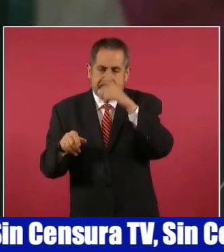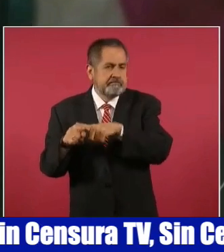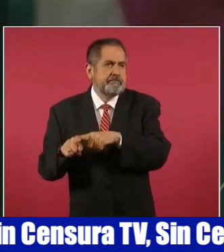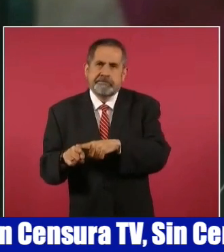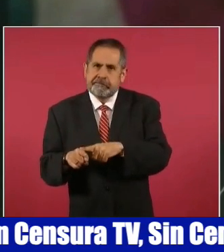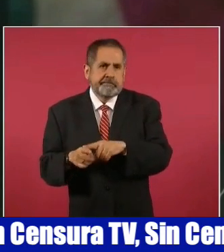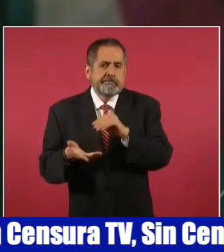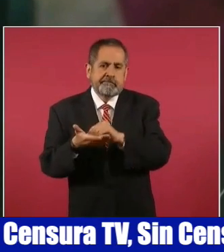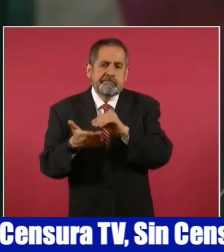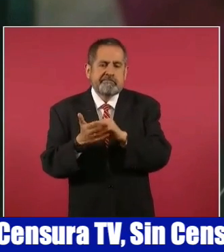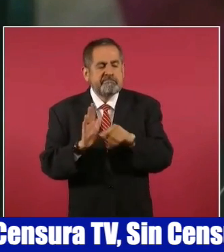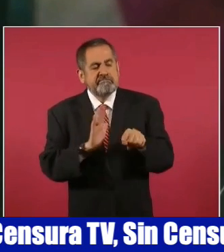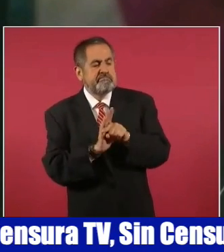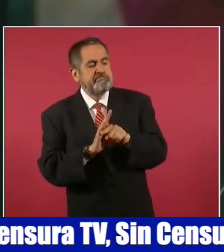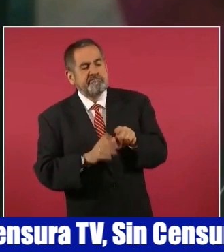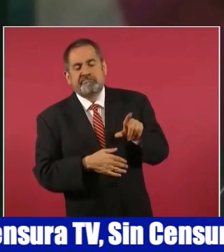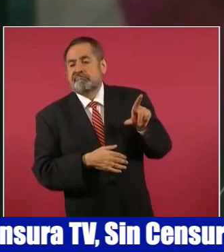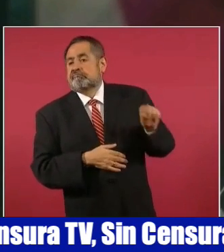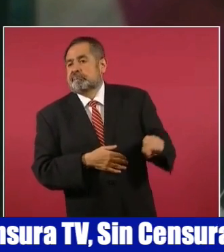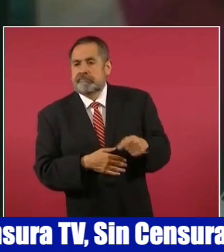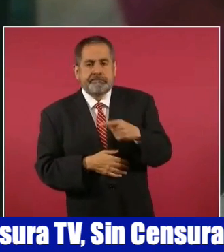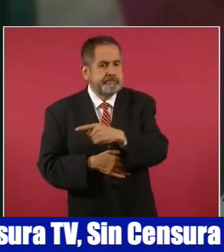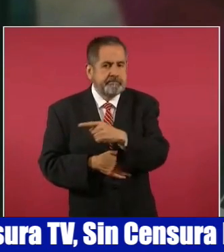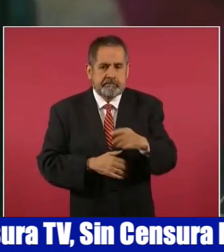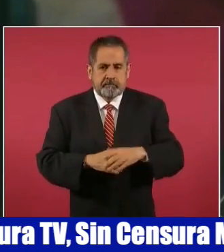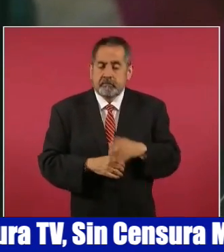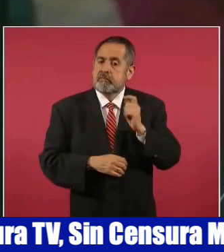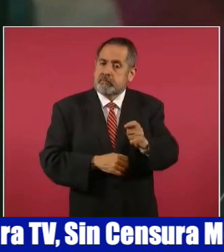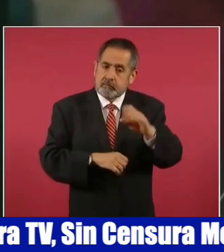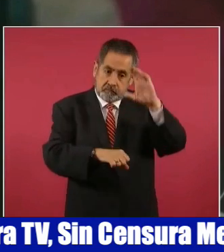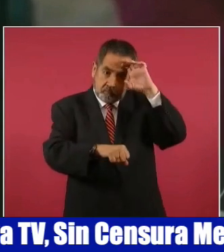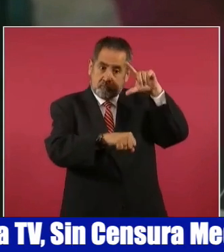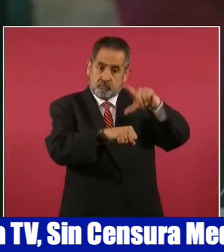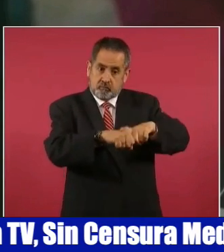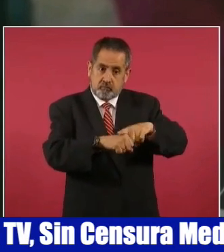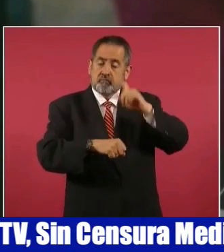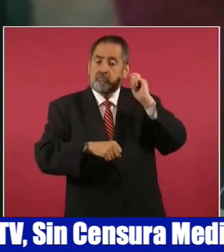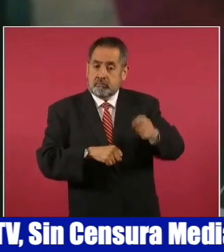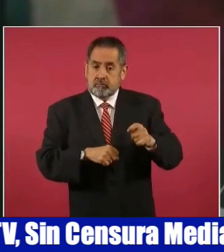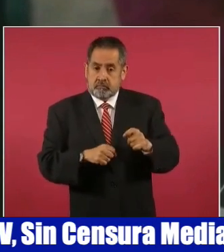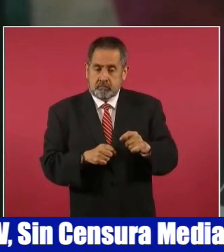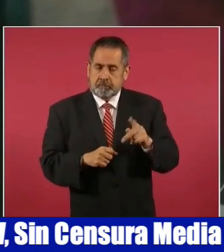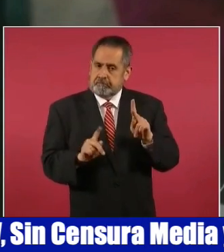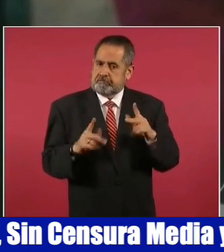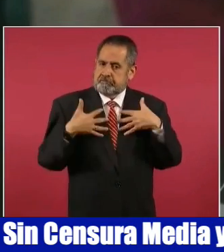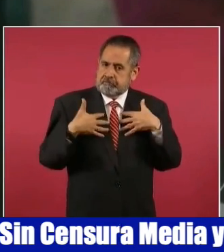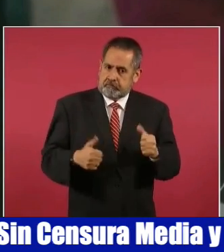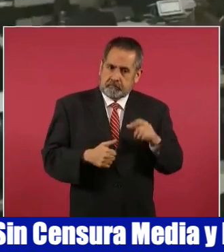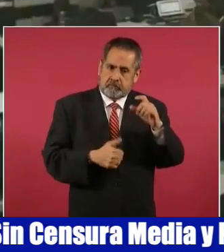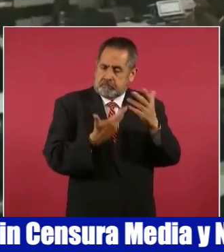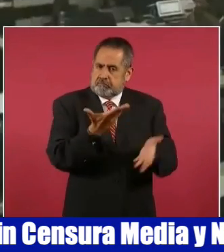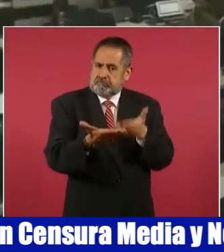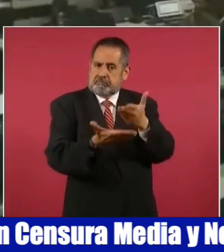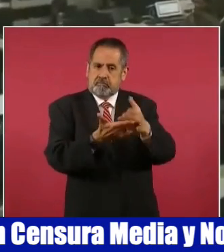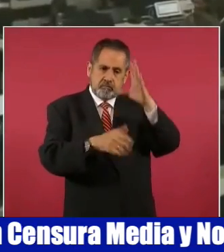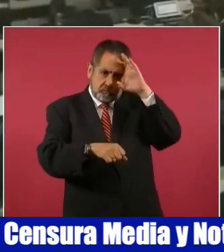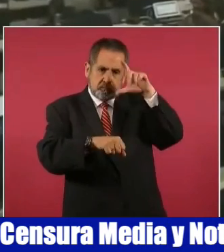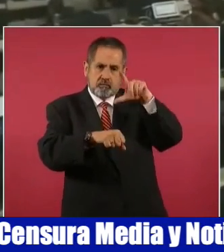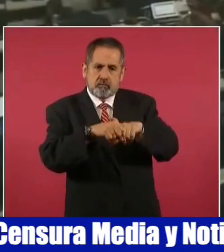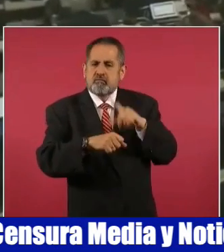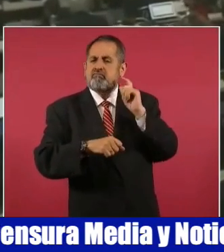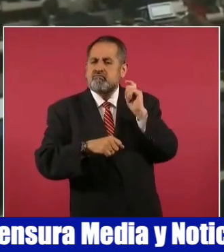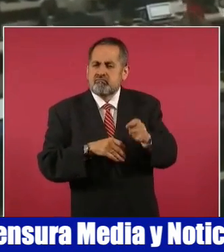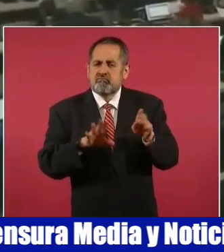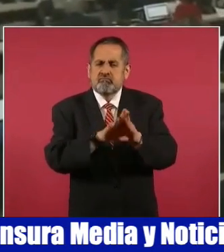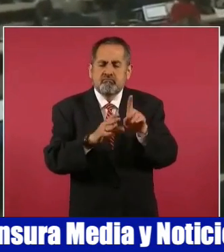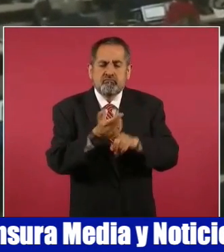envanecimiento de desprecio. Cultura, hoy en día, según mi entender y propuesta, es todo aquello